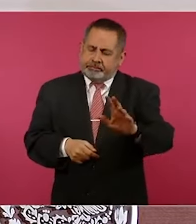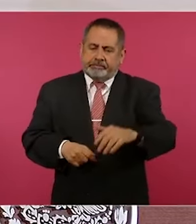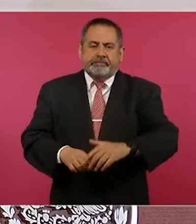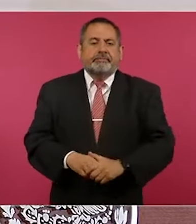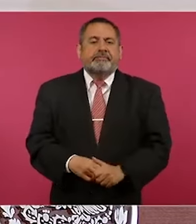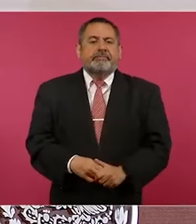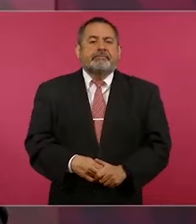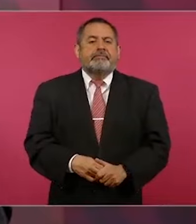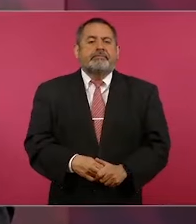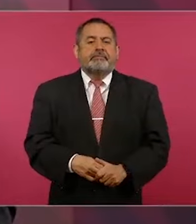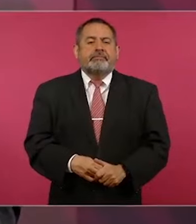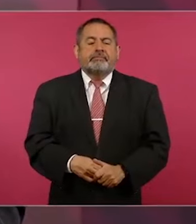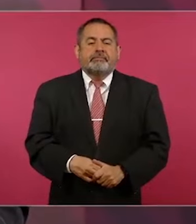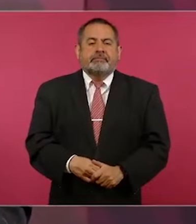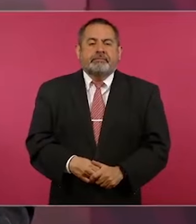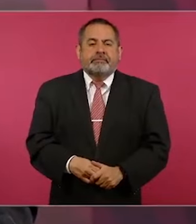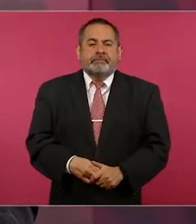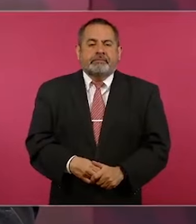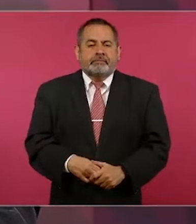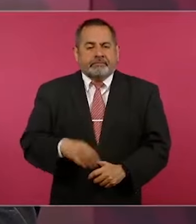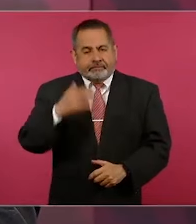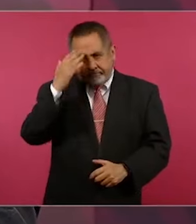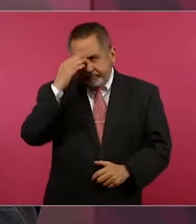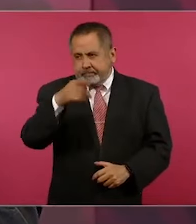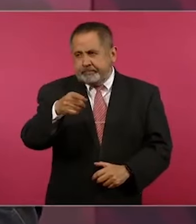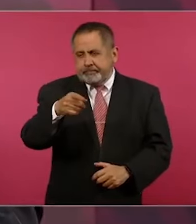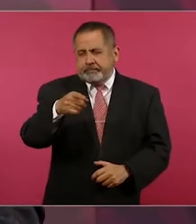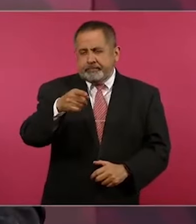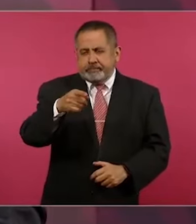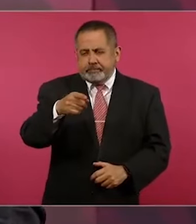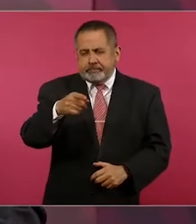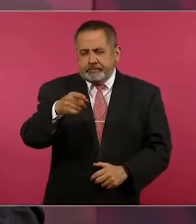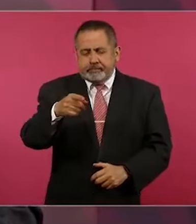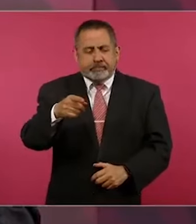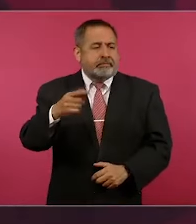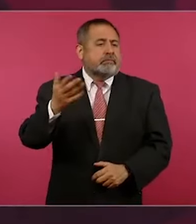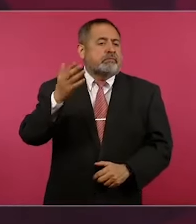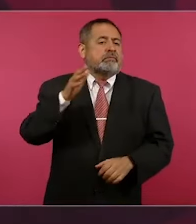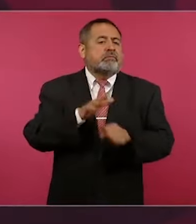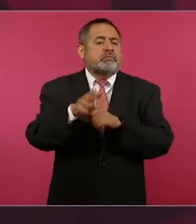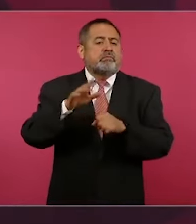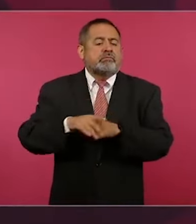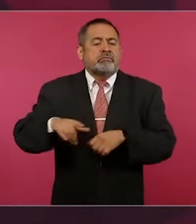¿Saben en qué gobierno asesinaron a más periodistas?